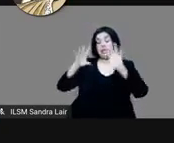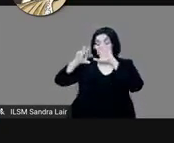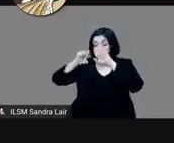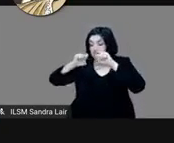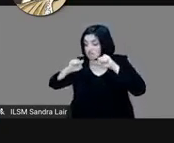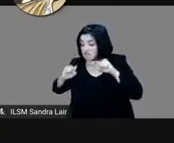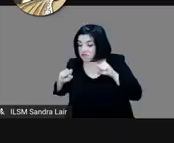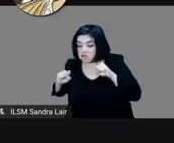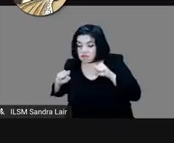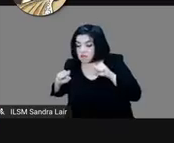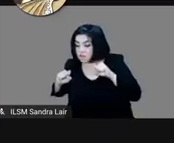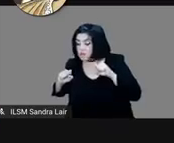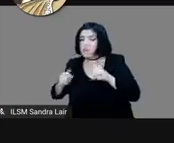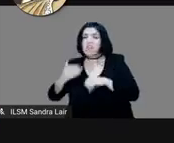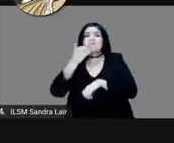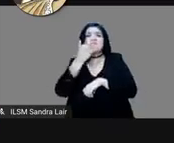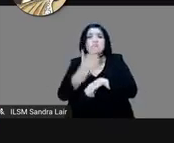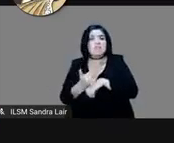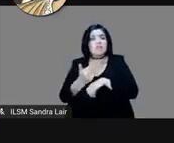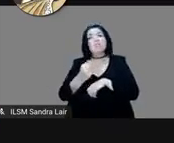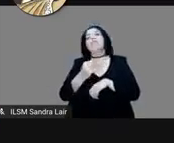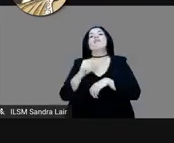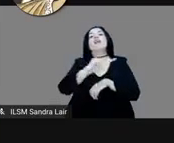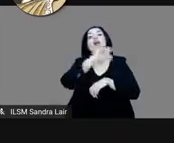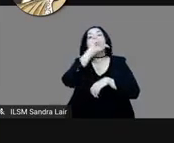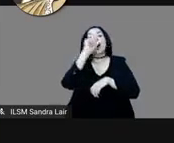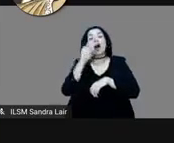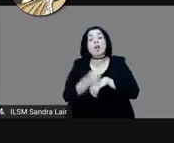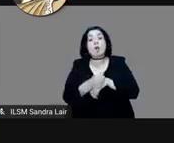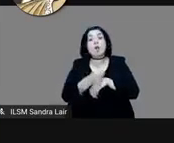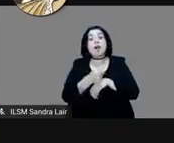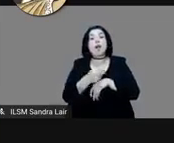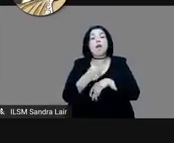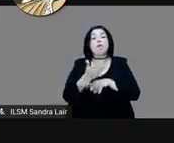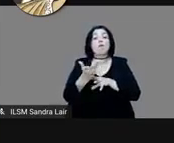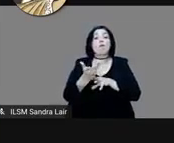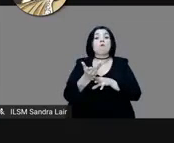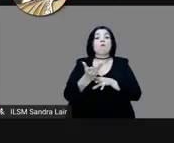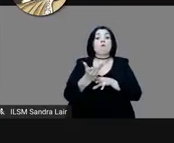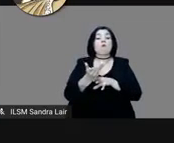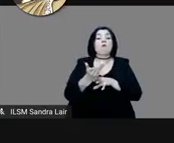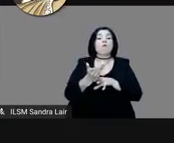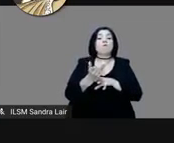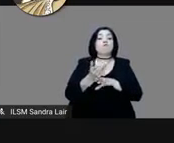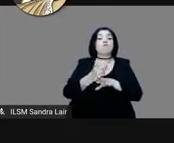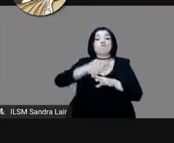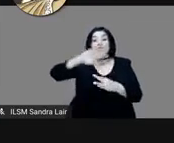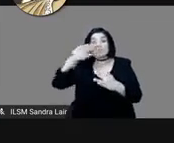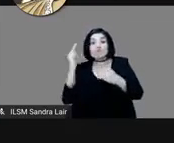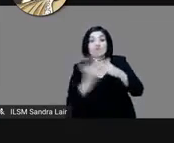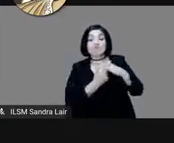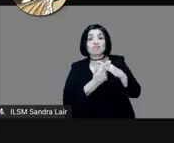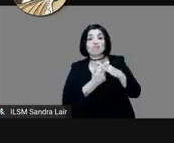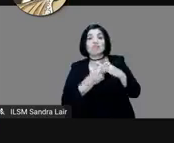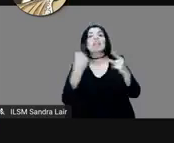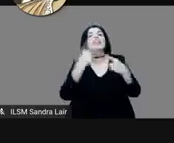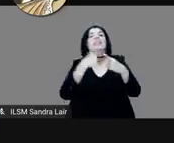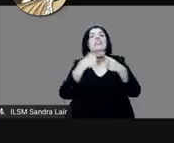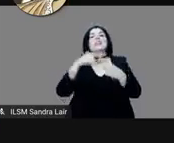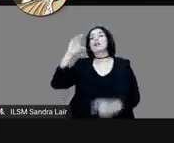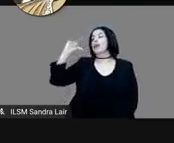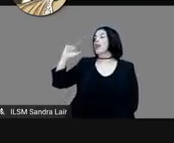va a ser ejecutado y se le atribuye esa ejecución a Alvarado,